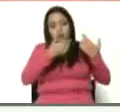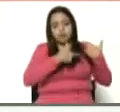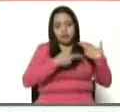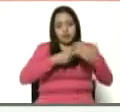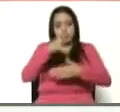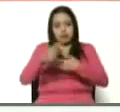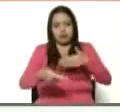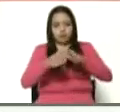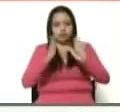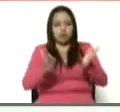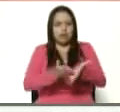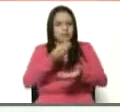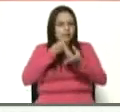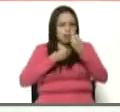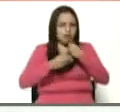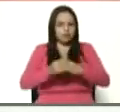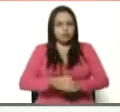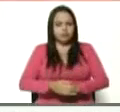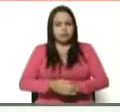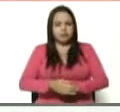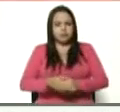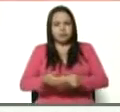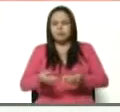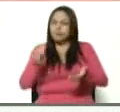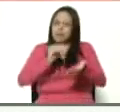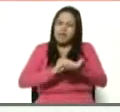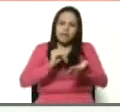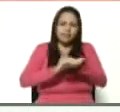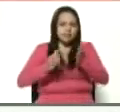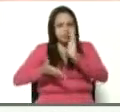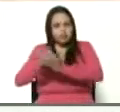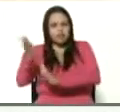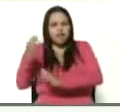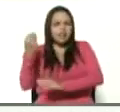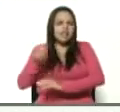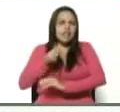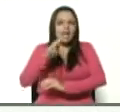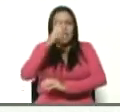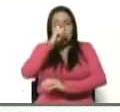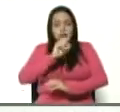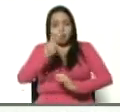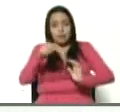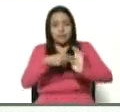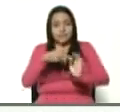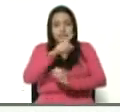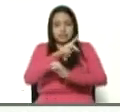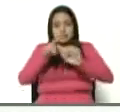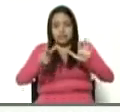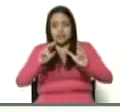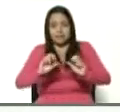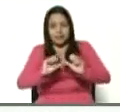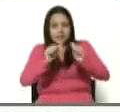Varias veces, a Roma, conversaron. Desde el 2017, tocando la puerta.